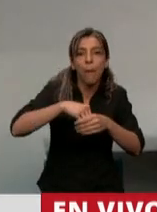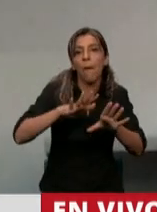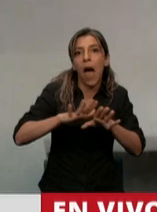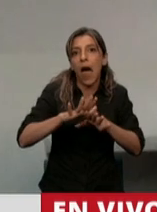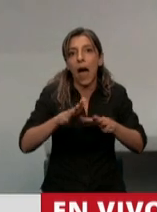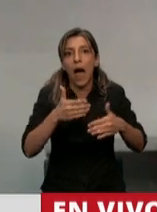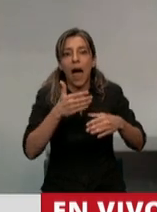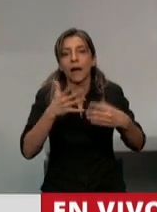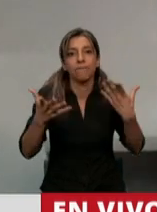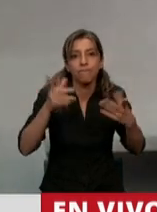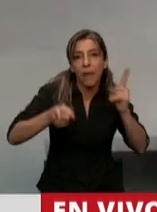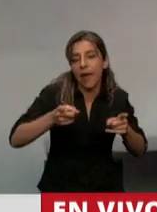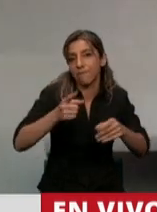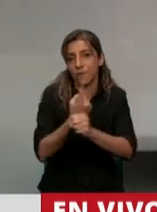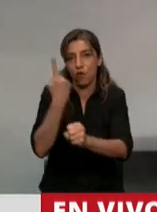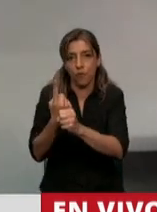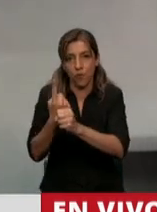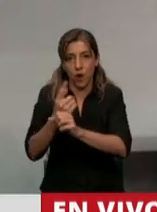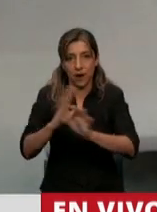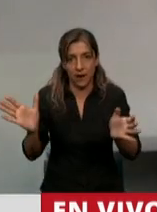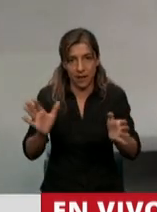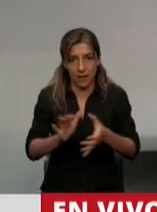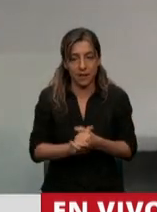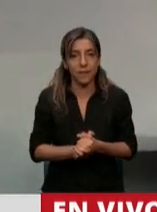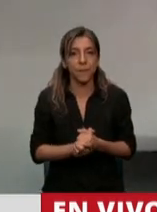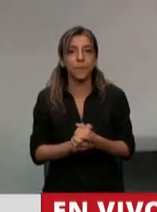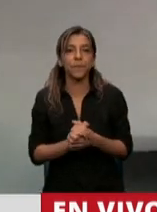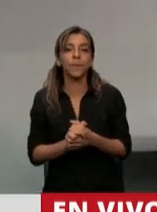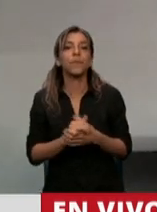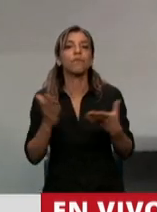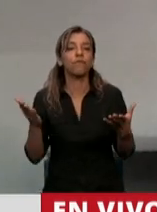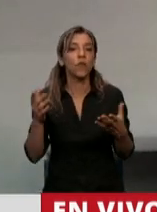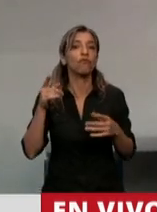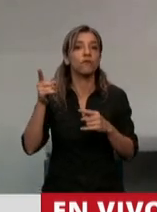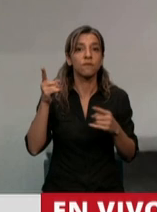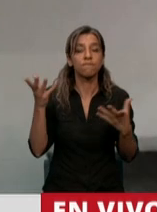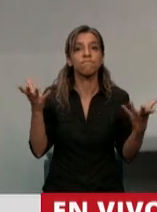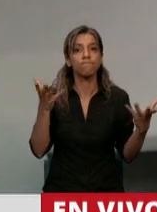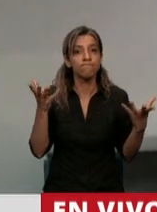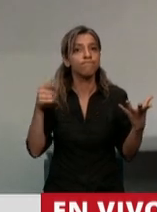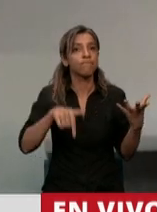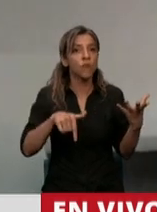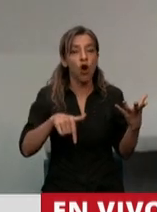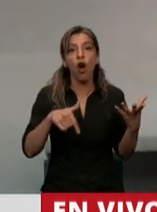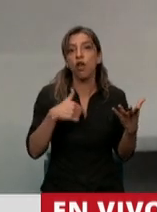Pero lo que estamos hoy, la importancia de este proyecto, que parece